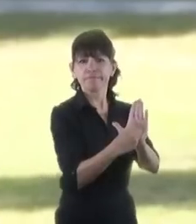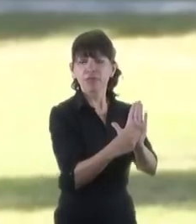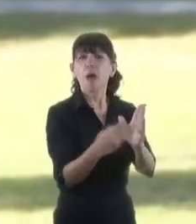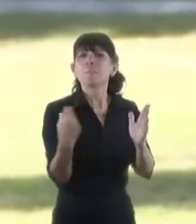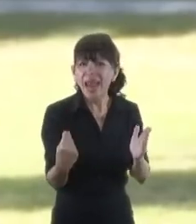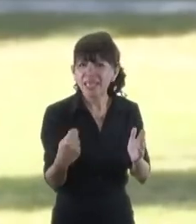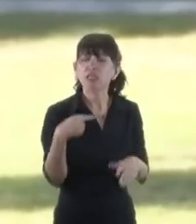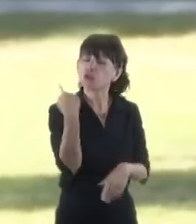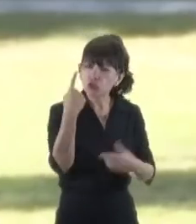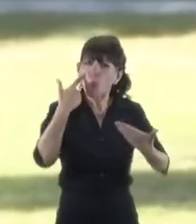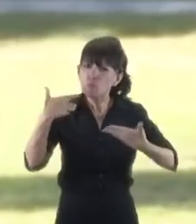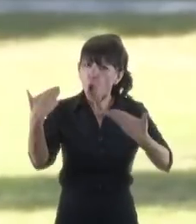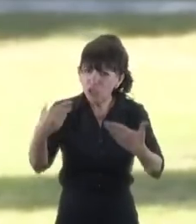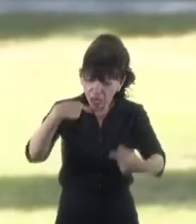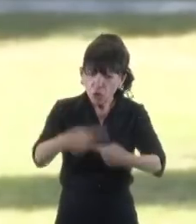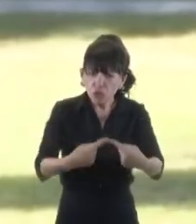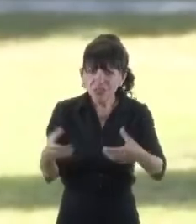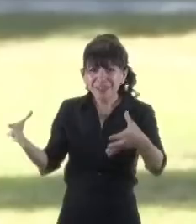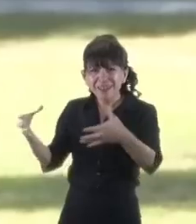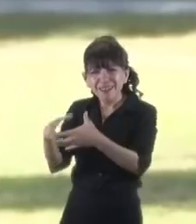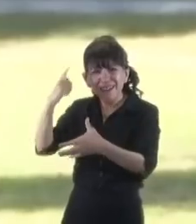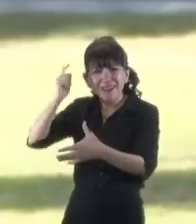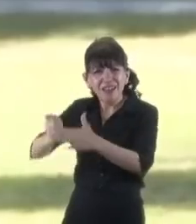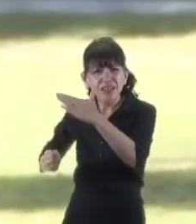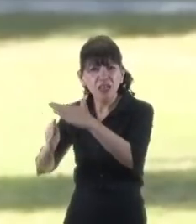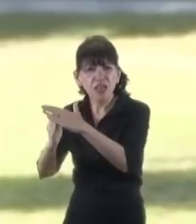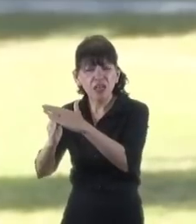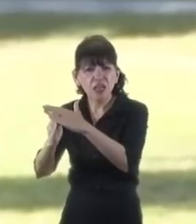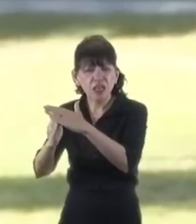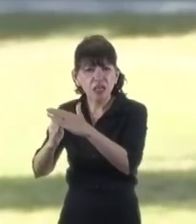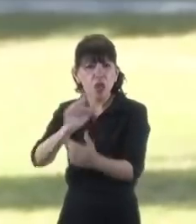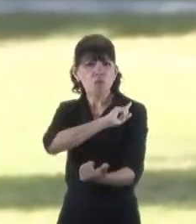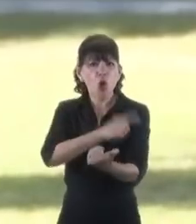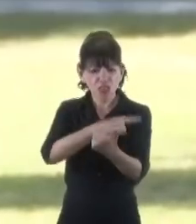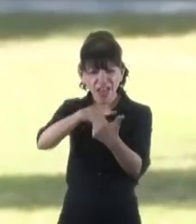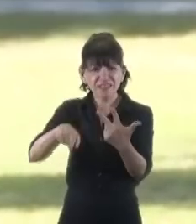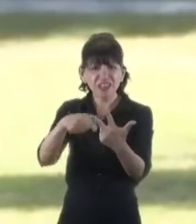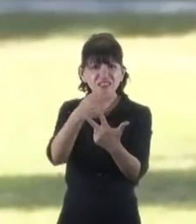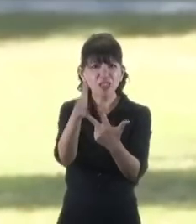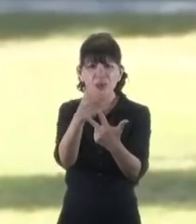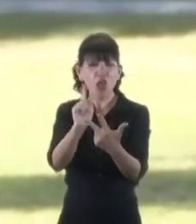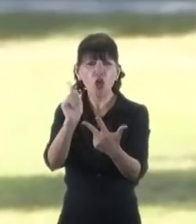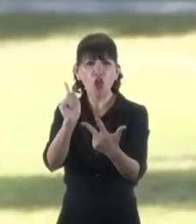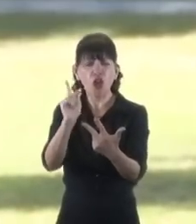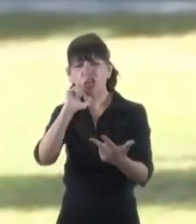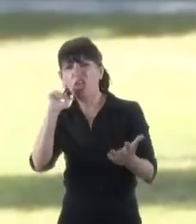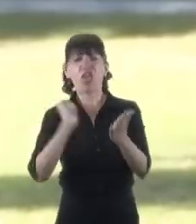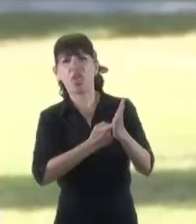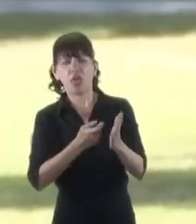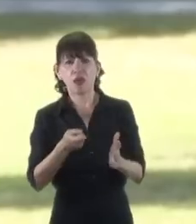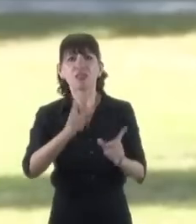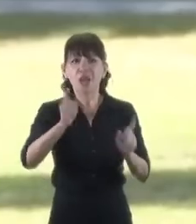demostrando cómo esta Corte viola la división de poderes y el federalismo. He hecho